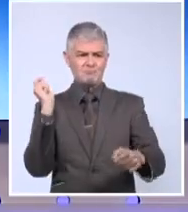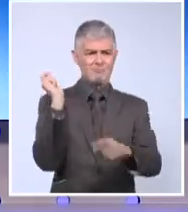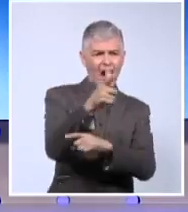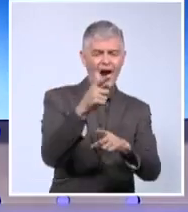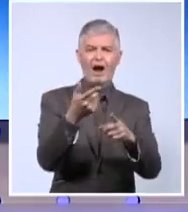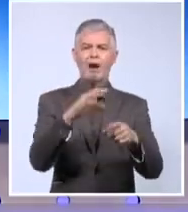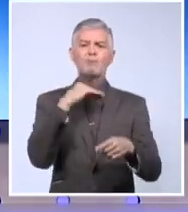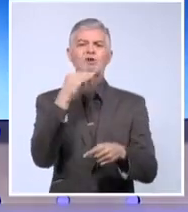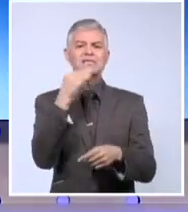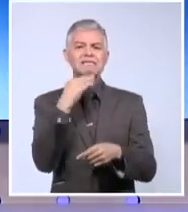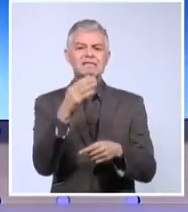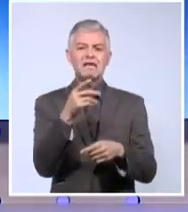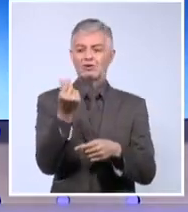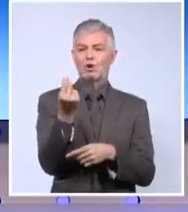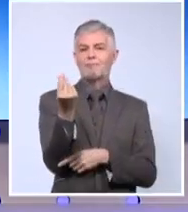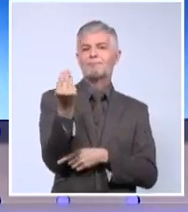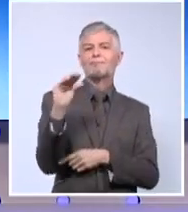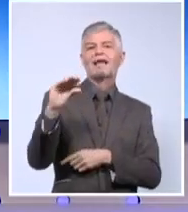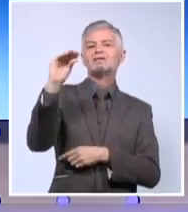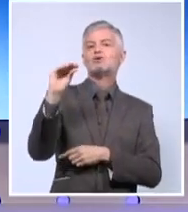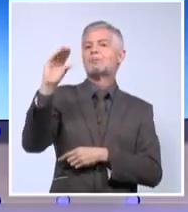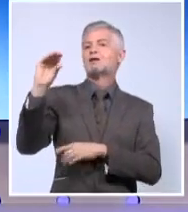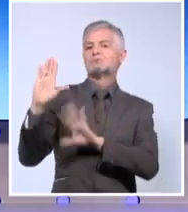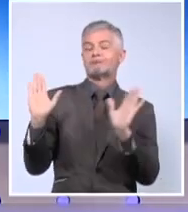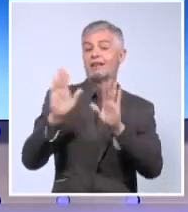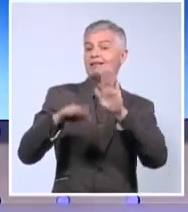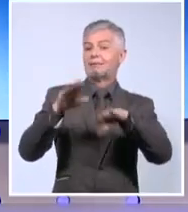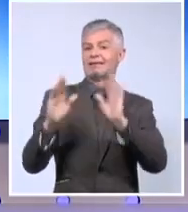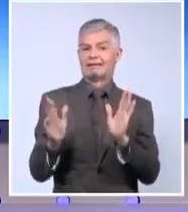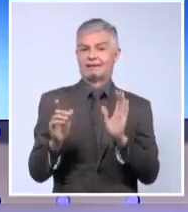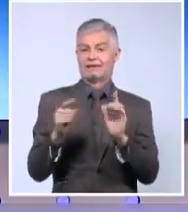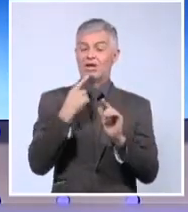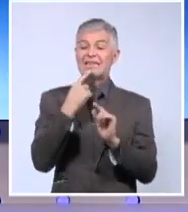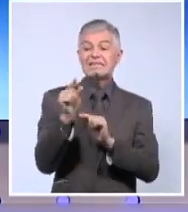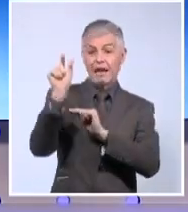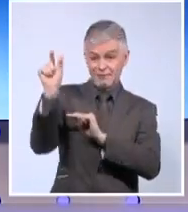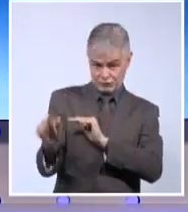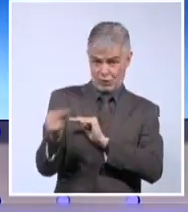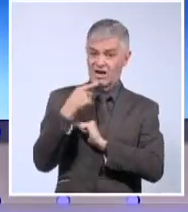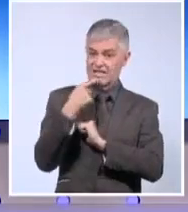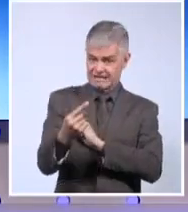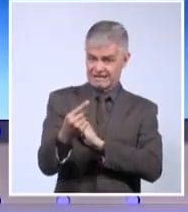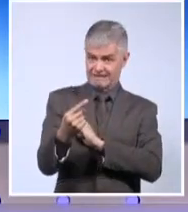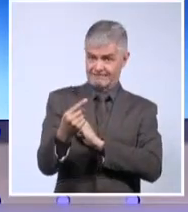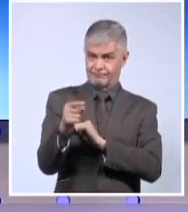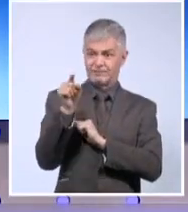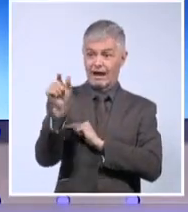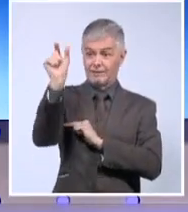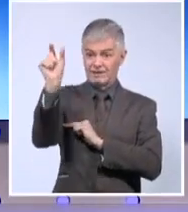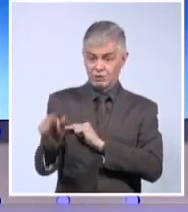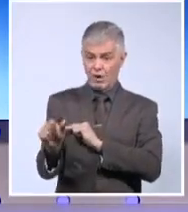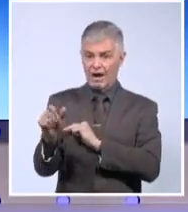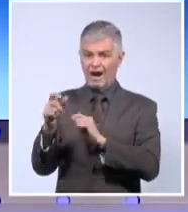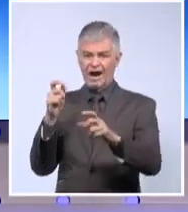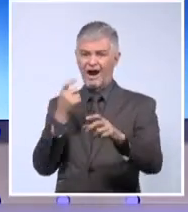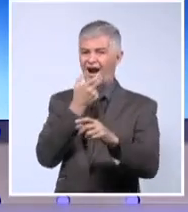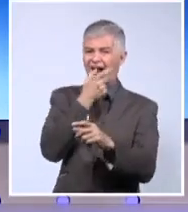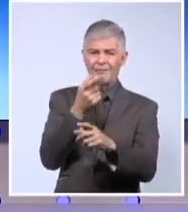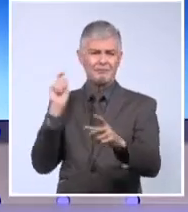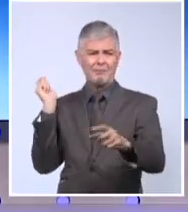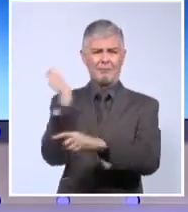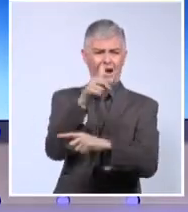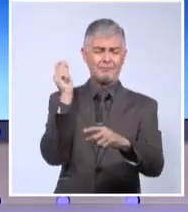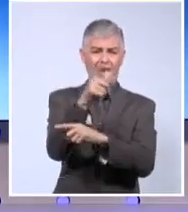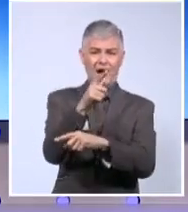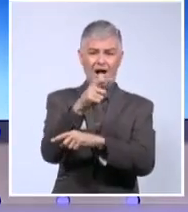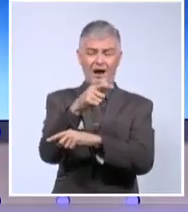Esto no lo estoy diciendo solo yo, lo dice él, él mismo. Se trata, amigos, de la persona que lanzó las piedras a la tienda de